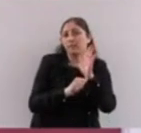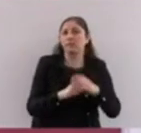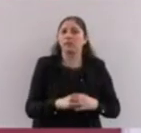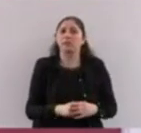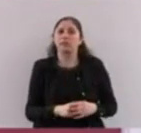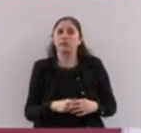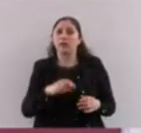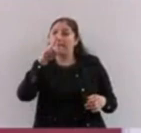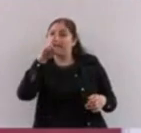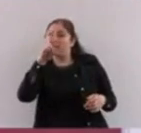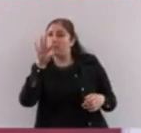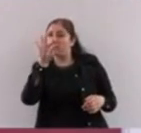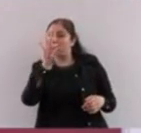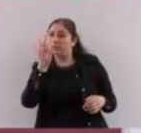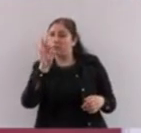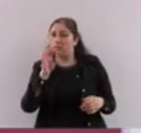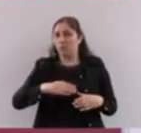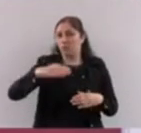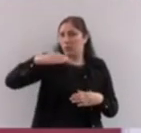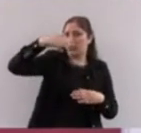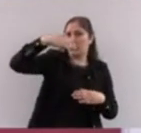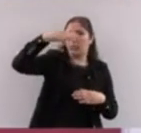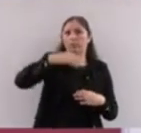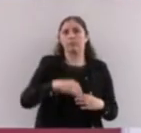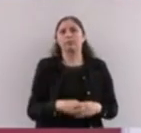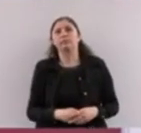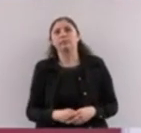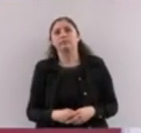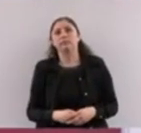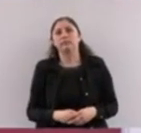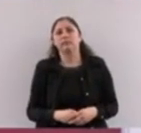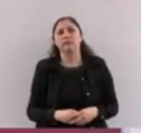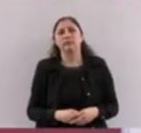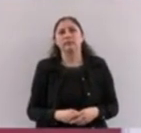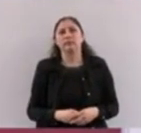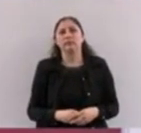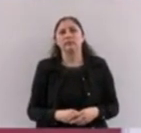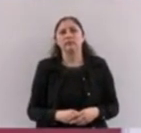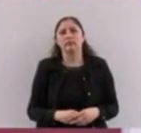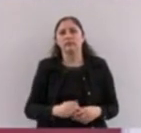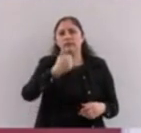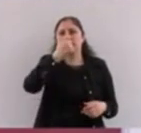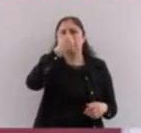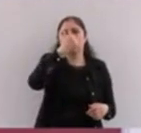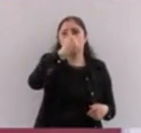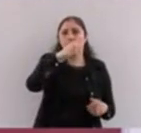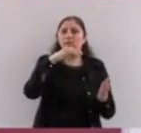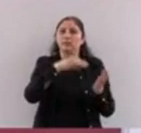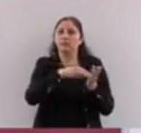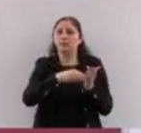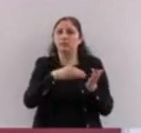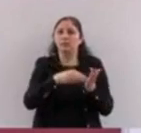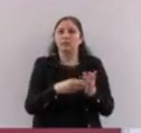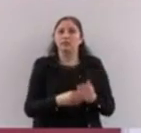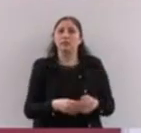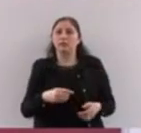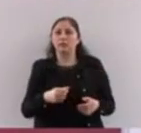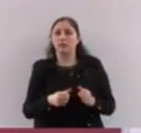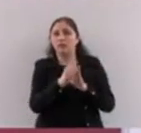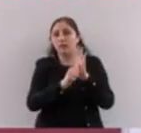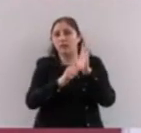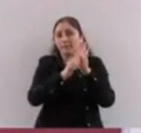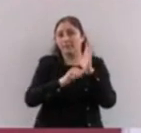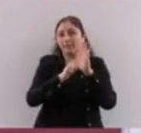25 por ciento. Y van a recibir 6 mil pesos bimestrales cada uno de